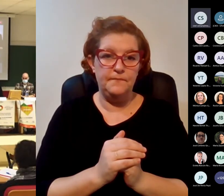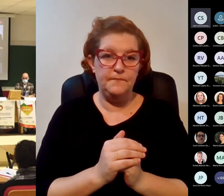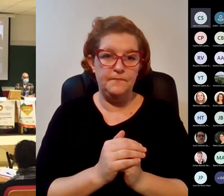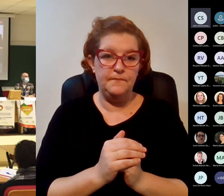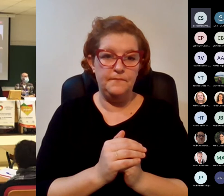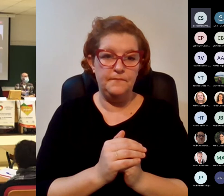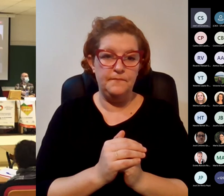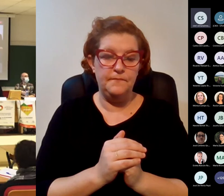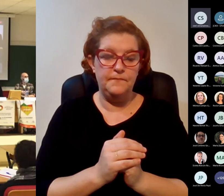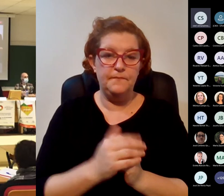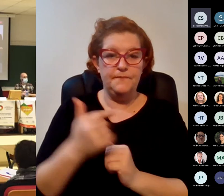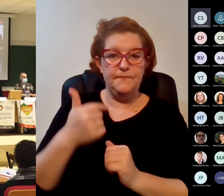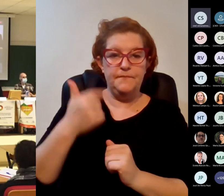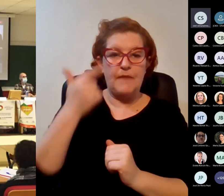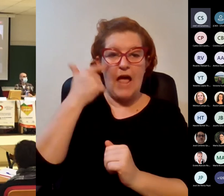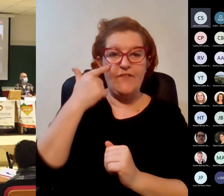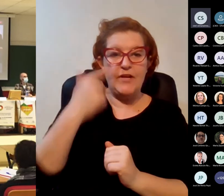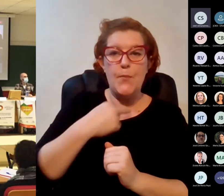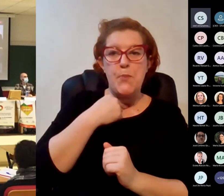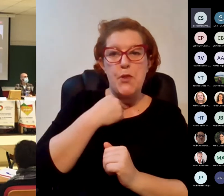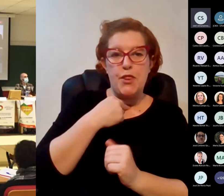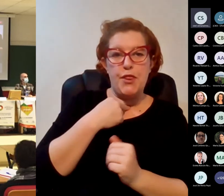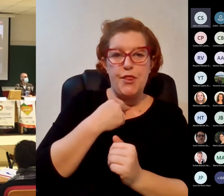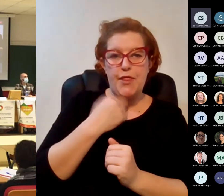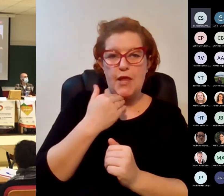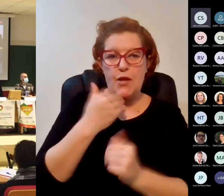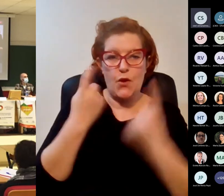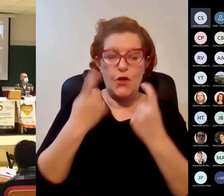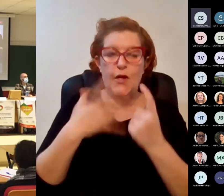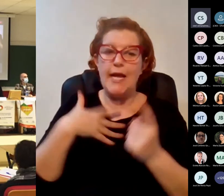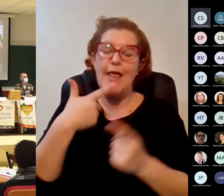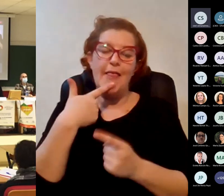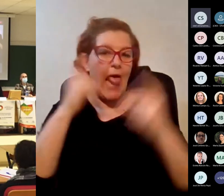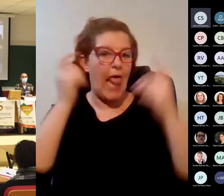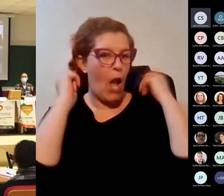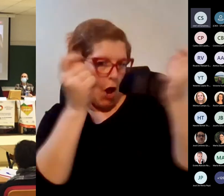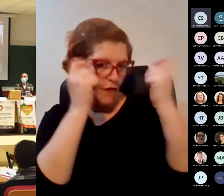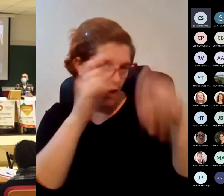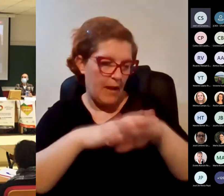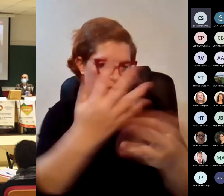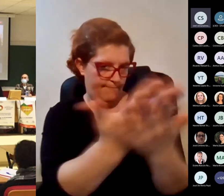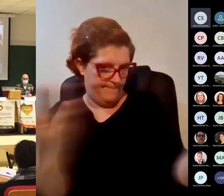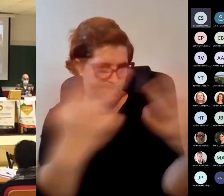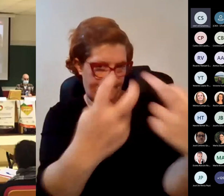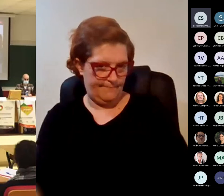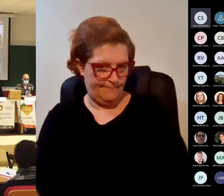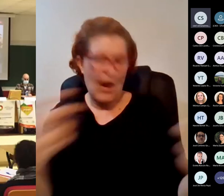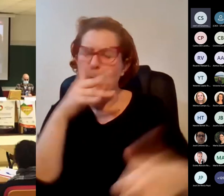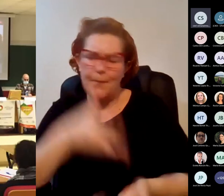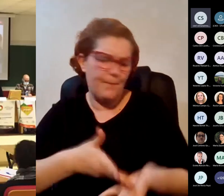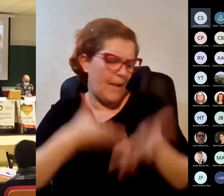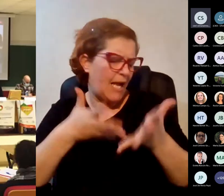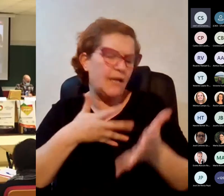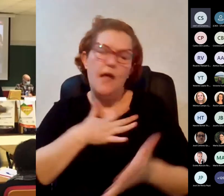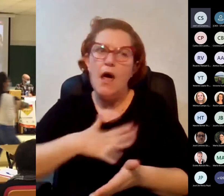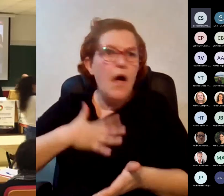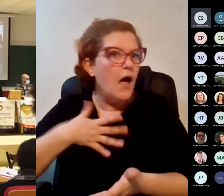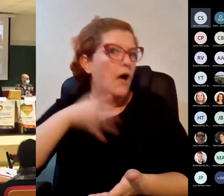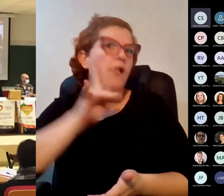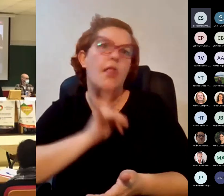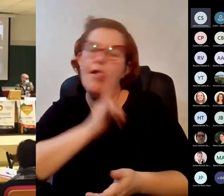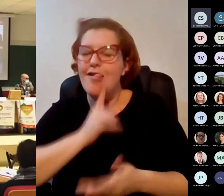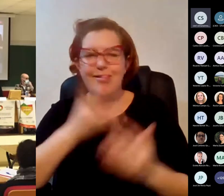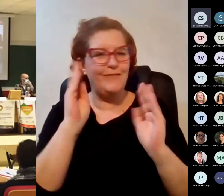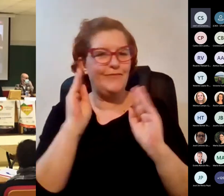a ver yo no quería hacer una pregunta como tal quería darle enhorabuena bueno a todos en general porque me han encontrado vuestras exposiciones